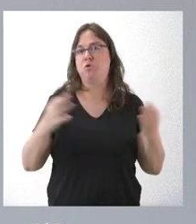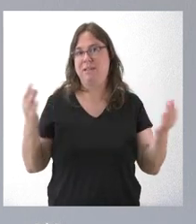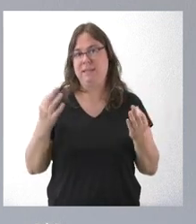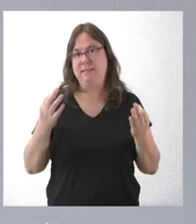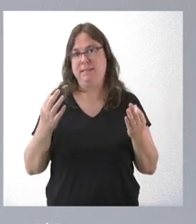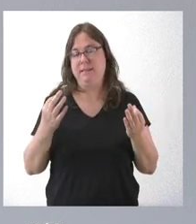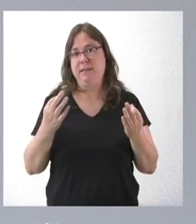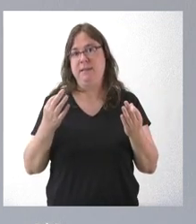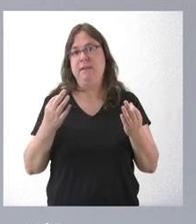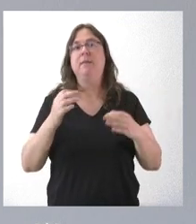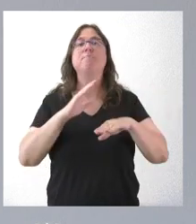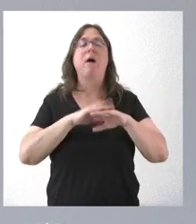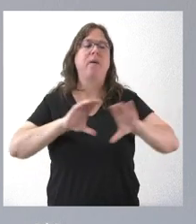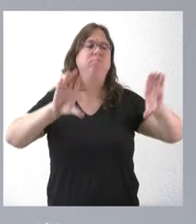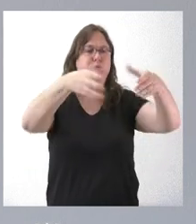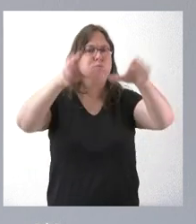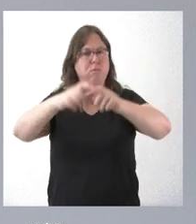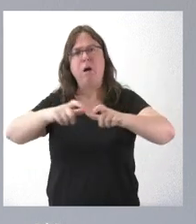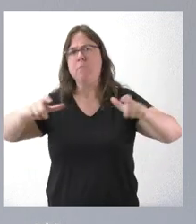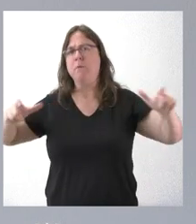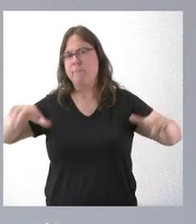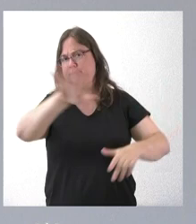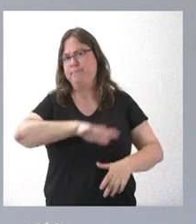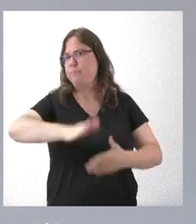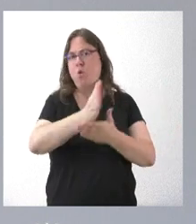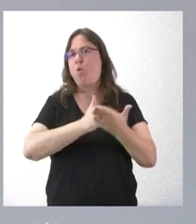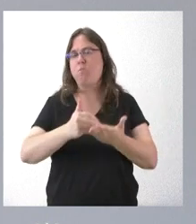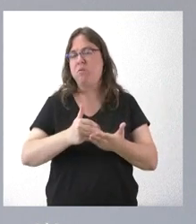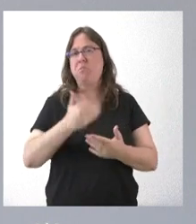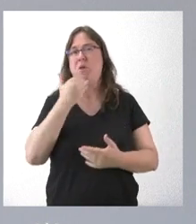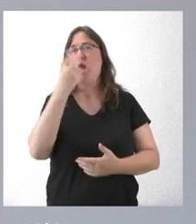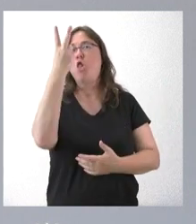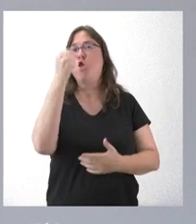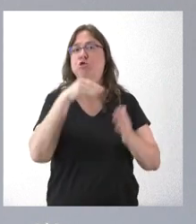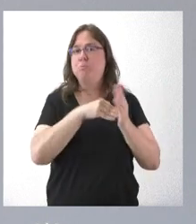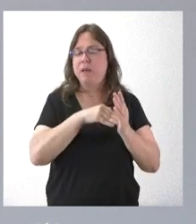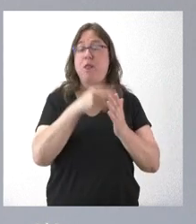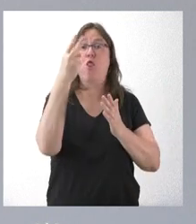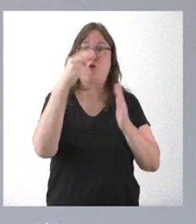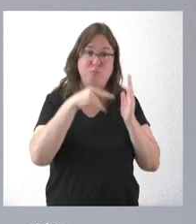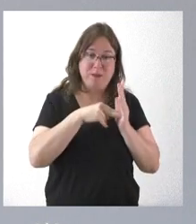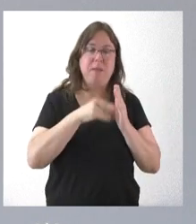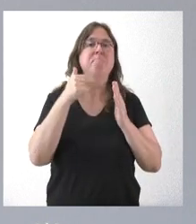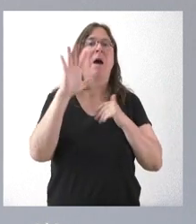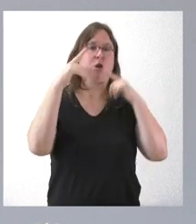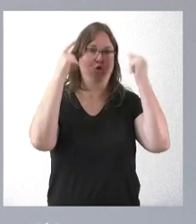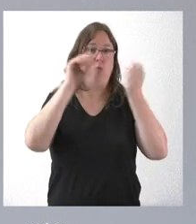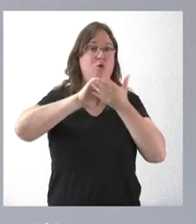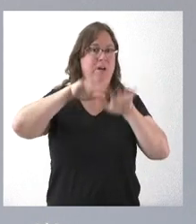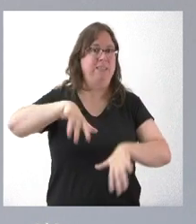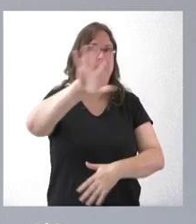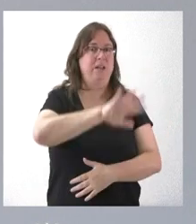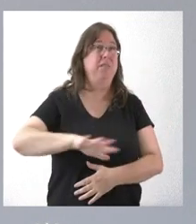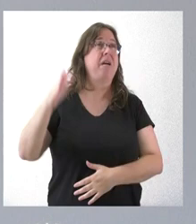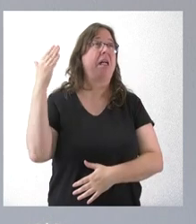importante de manadas en toda la comunidad y estaremos hablando de más de 2.000 lobos en Castilla y León, repito, cuando hace,